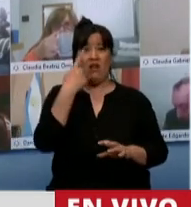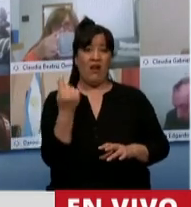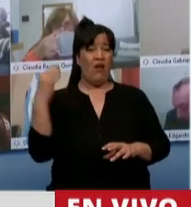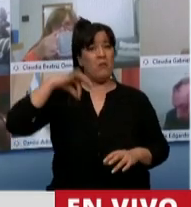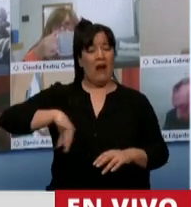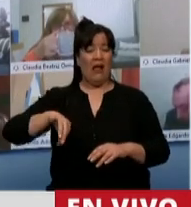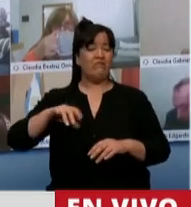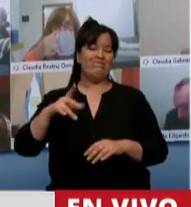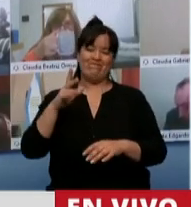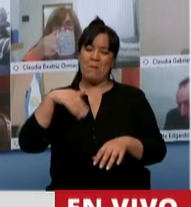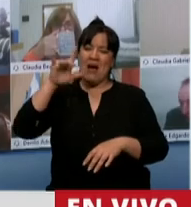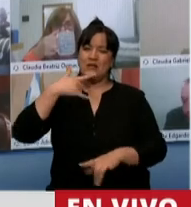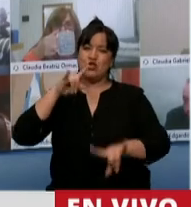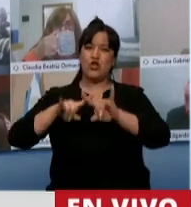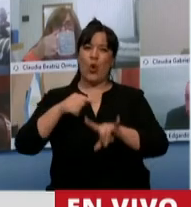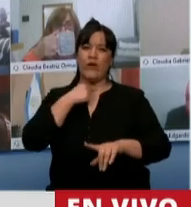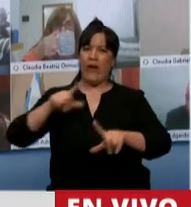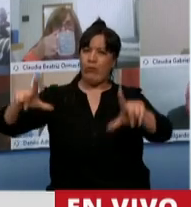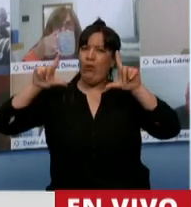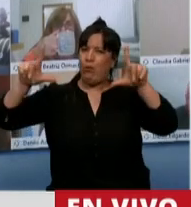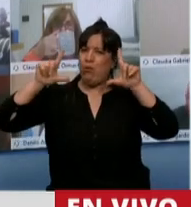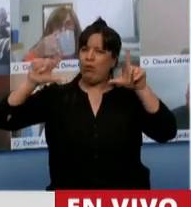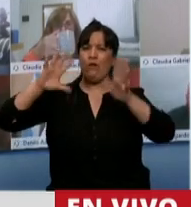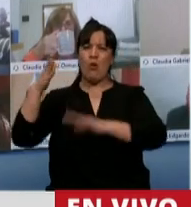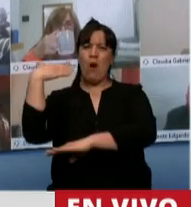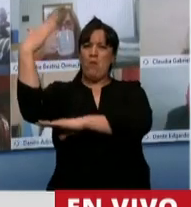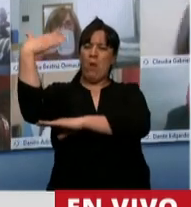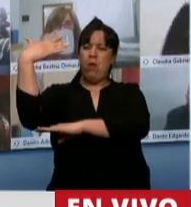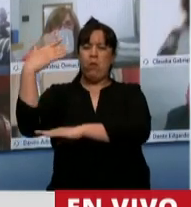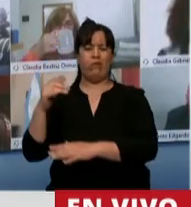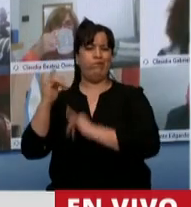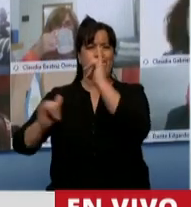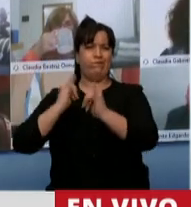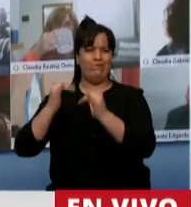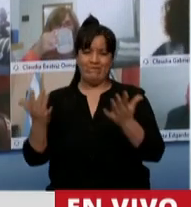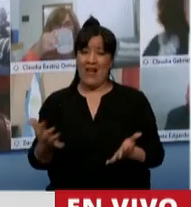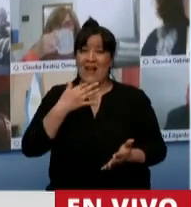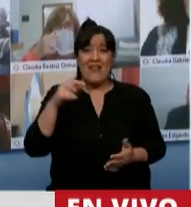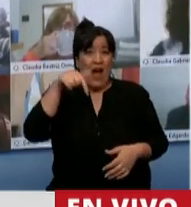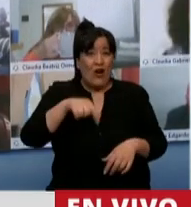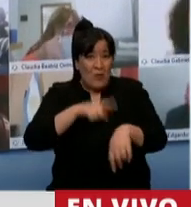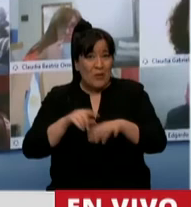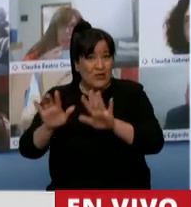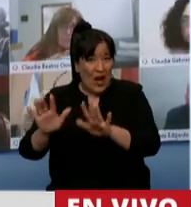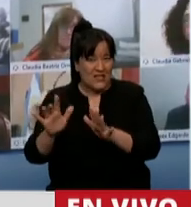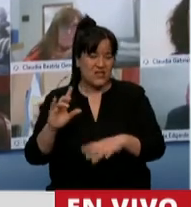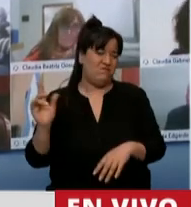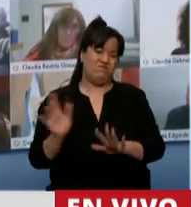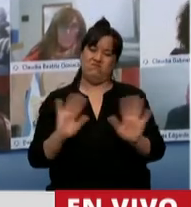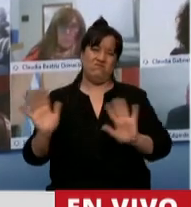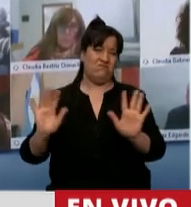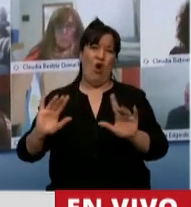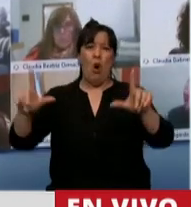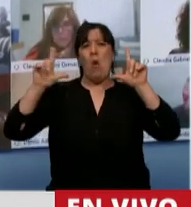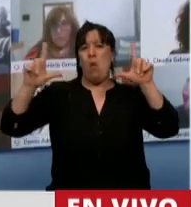es el show, es el espectáculo y es la demagogía. La verdad que no estamos en tiempos de primar la